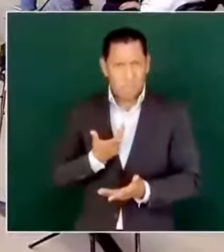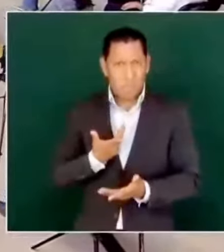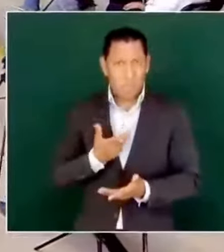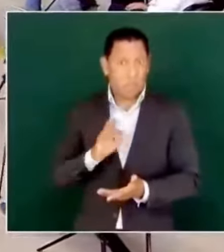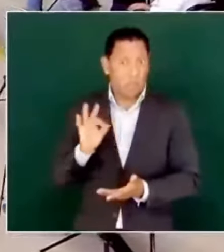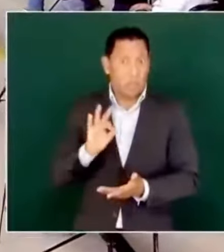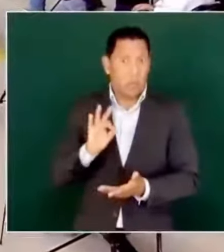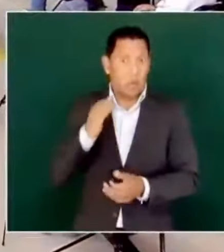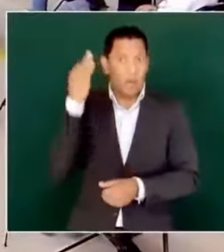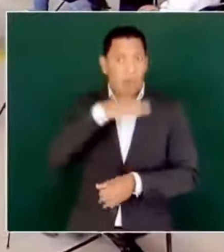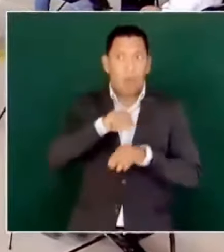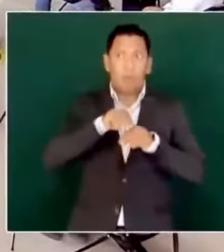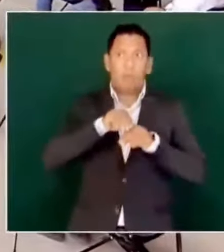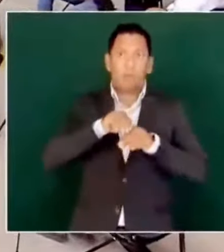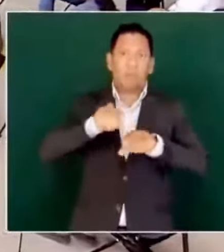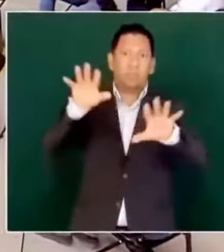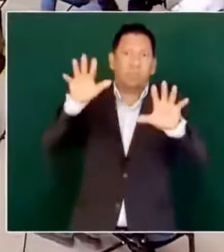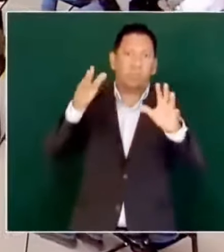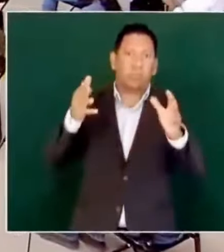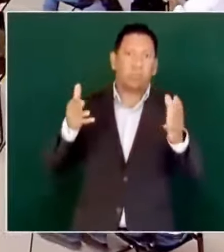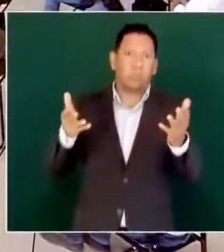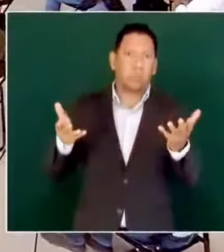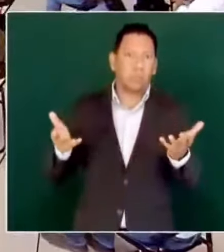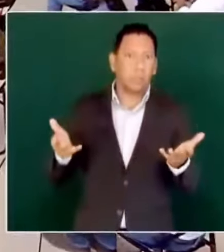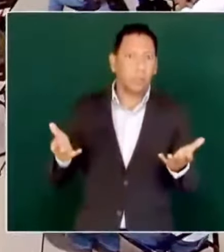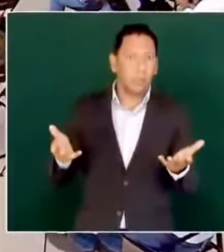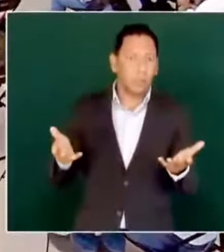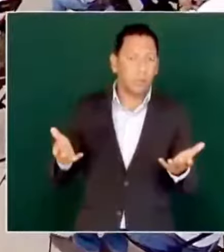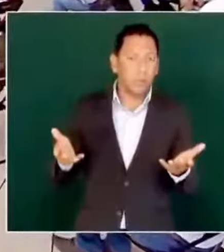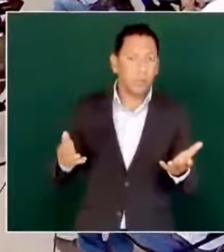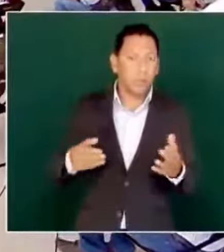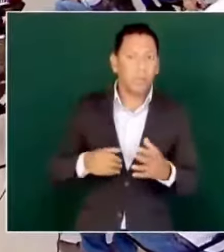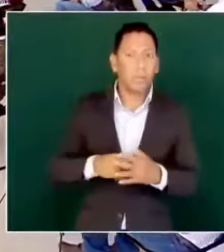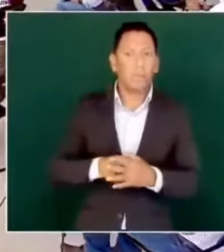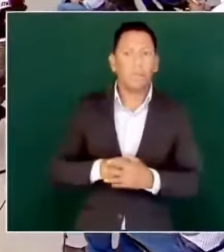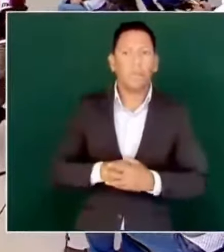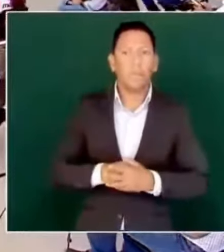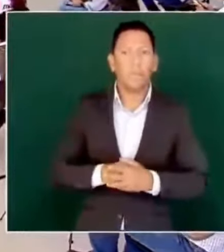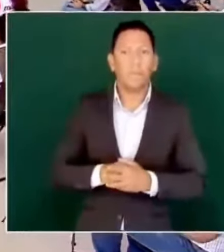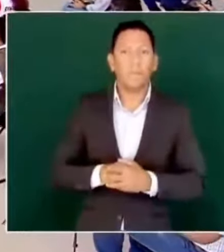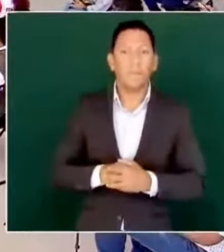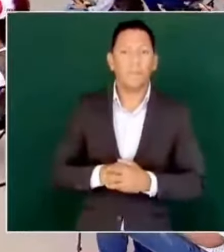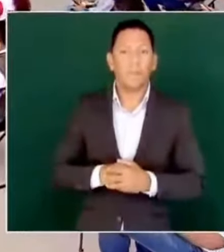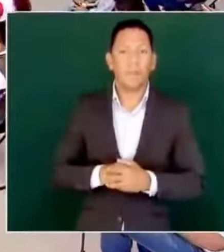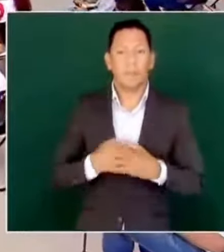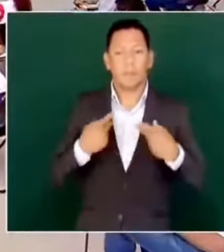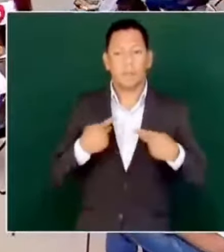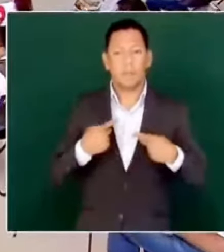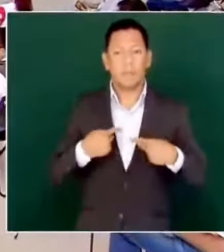porque es gente